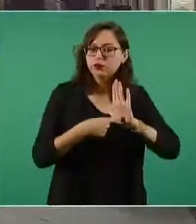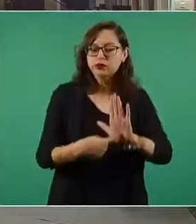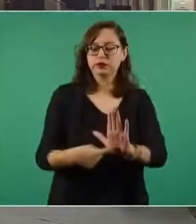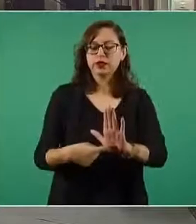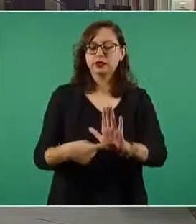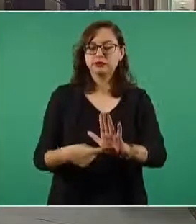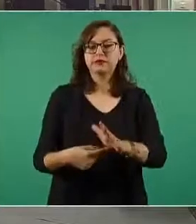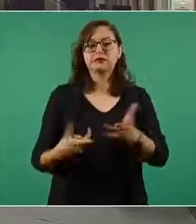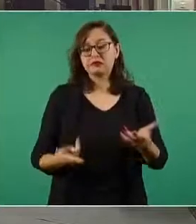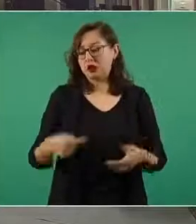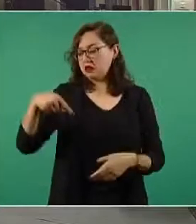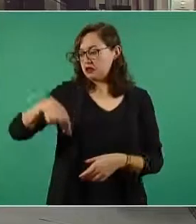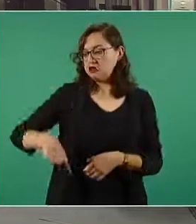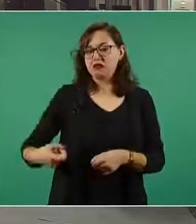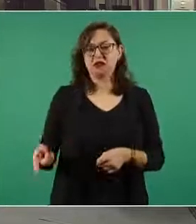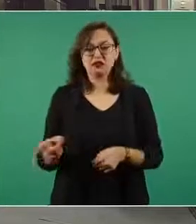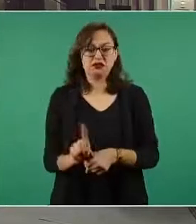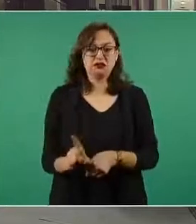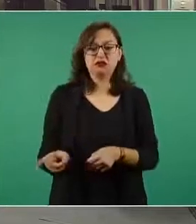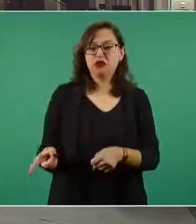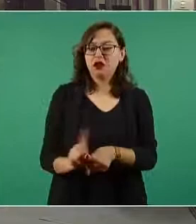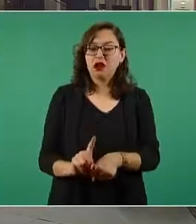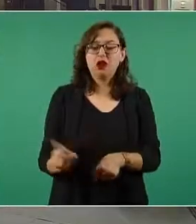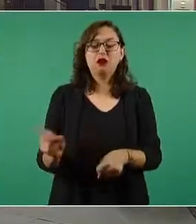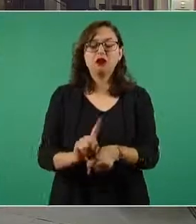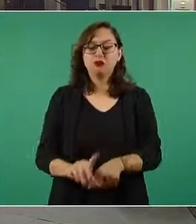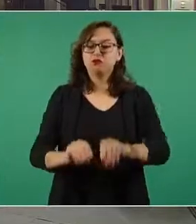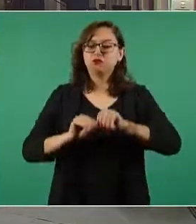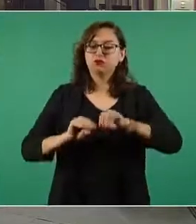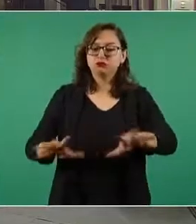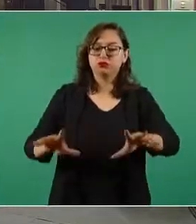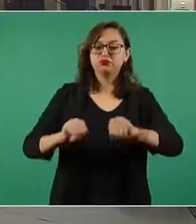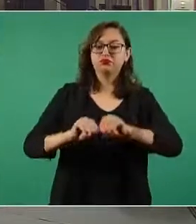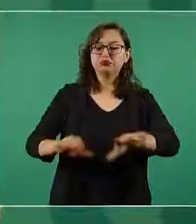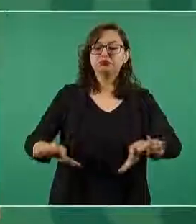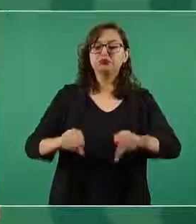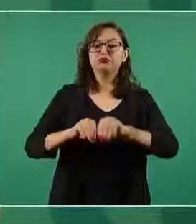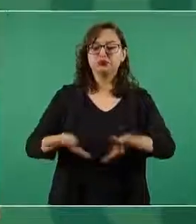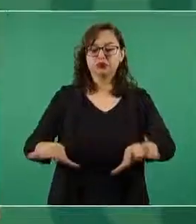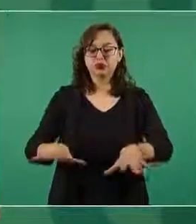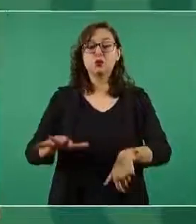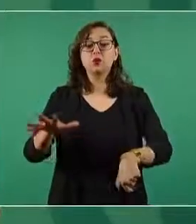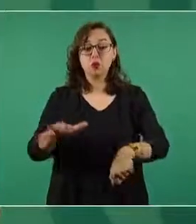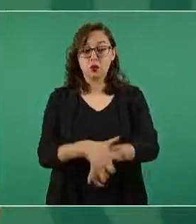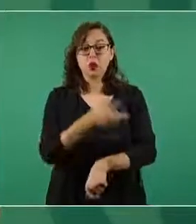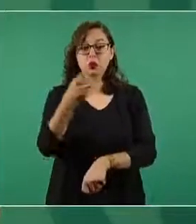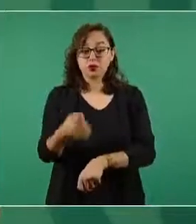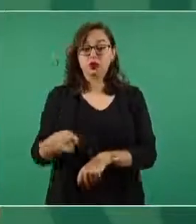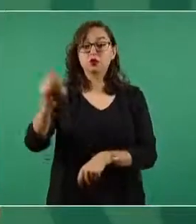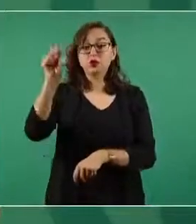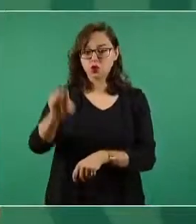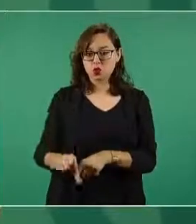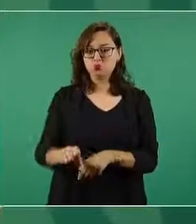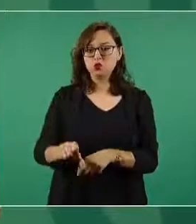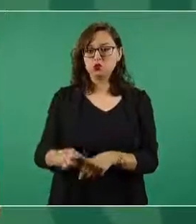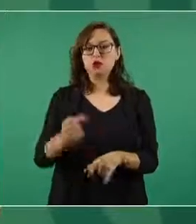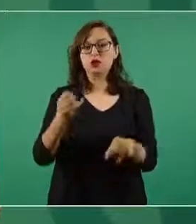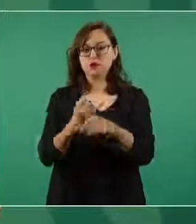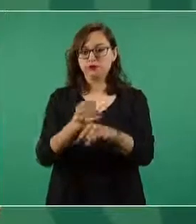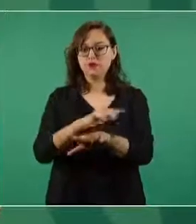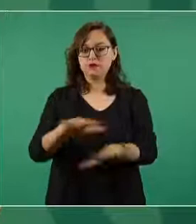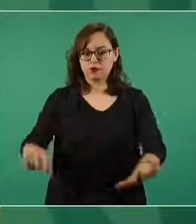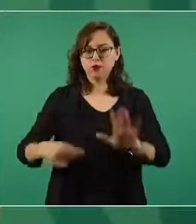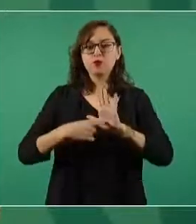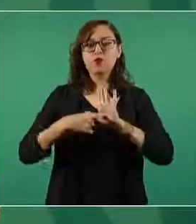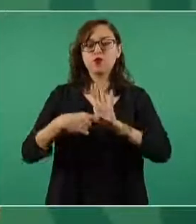de todos los días y por eso vamos a aclarar, vamos a informar el día de hoy, que era algo